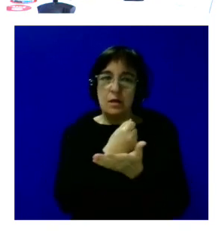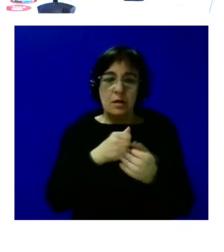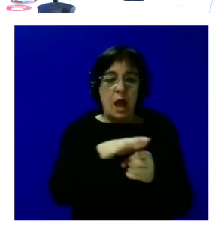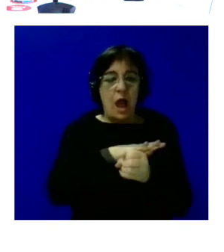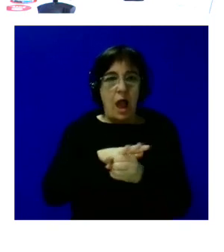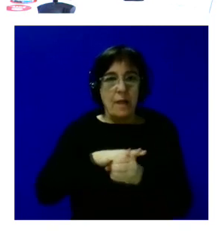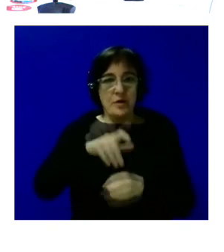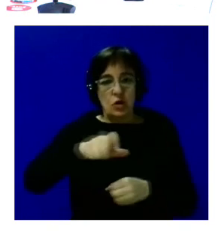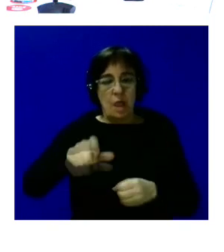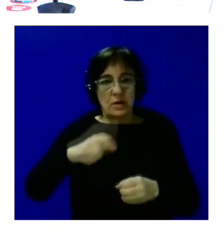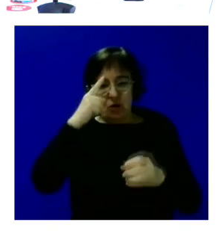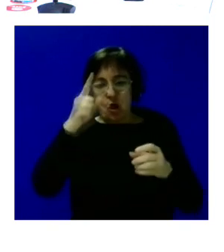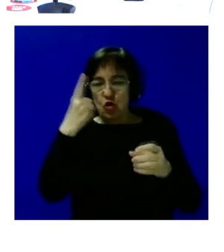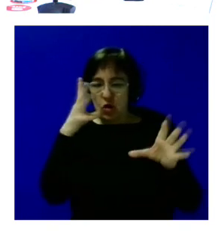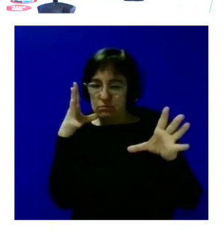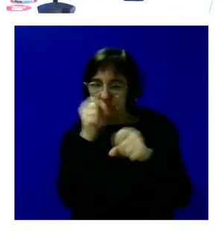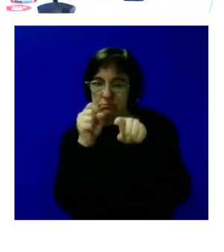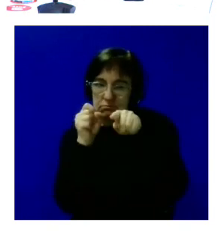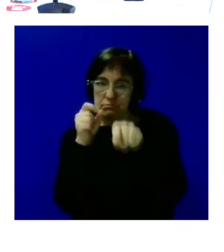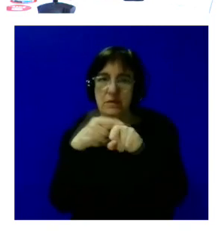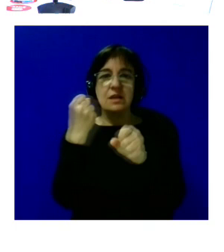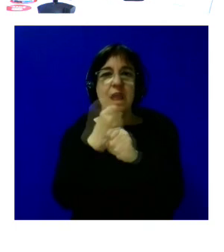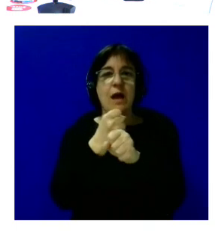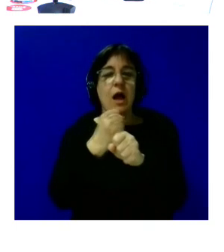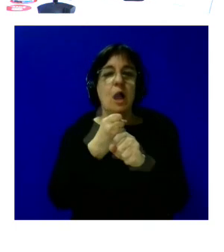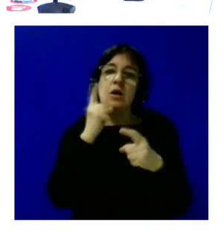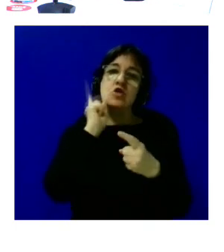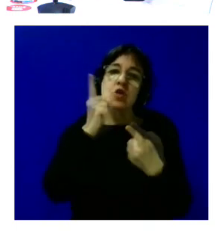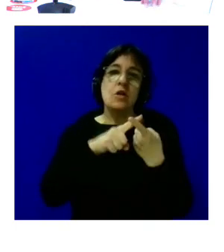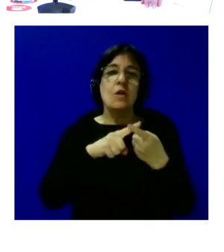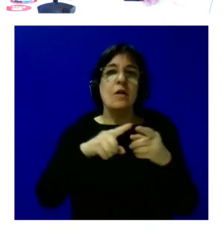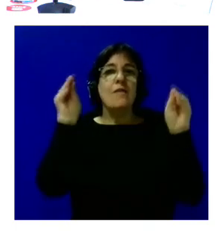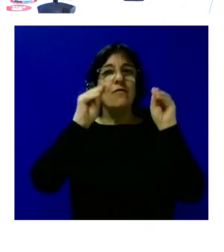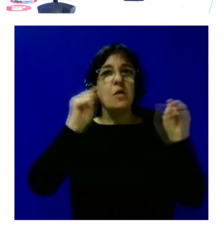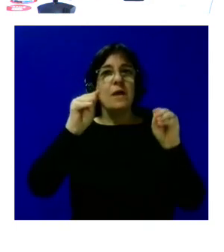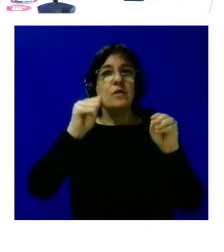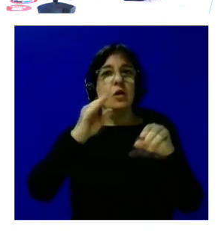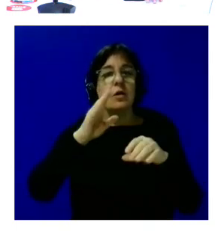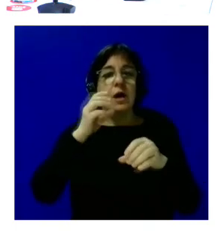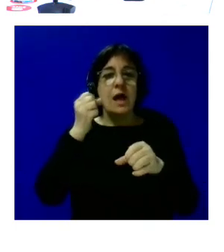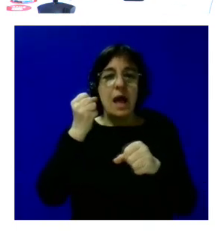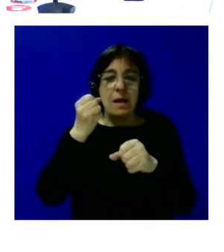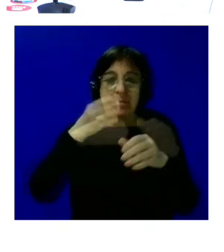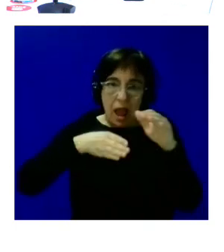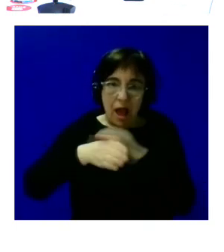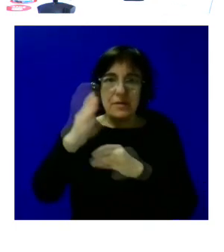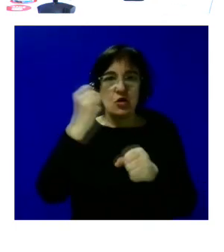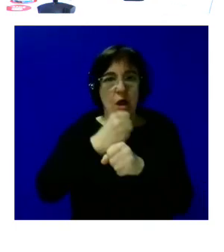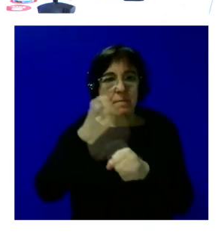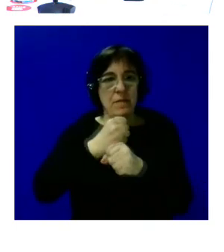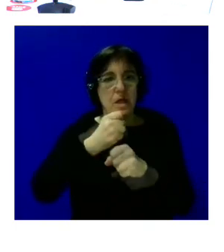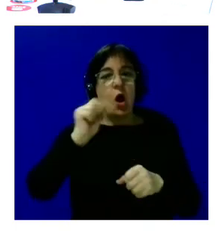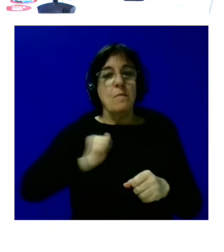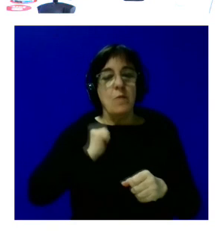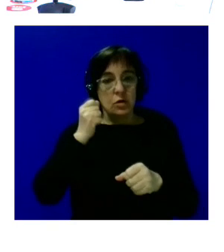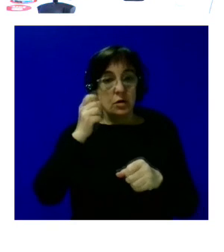persona no podemos centrarnos solamente en trabajar exclusivamente en lo que es la formación para el empleo o las oportunidades para el empleo sino que la persona es un